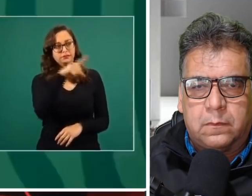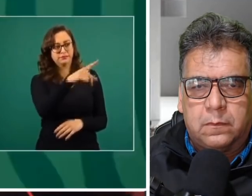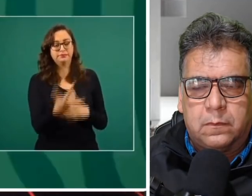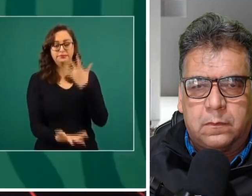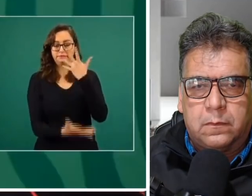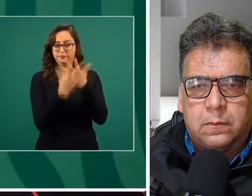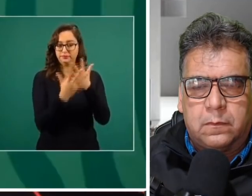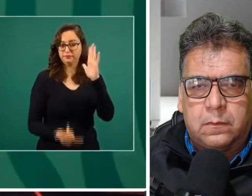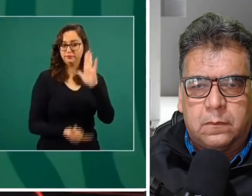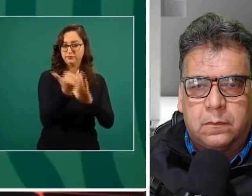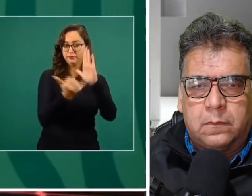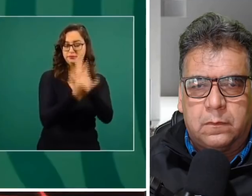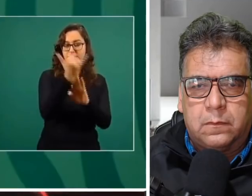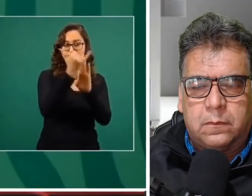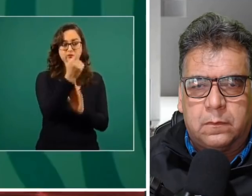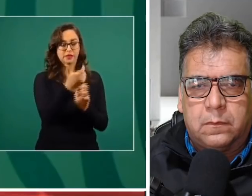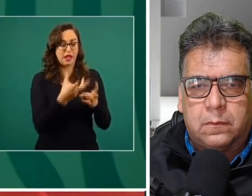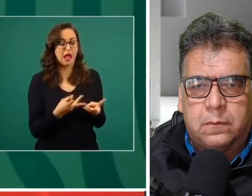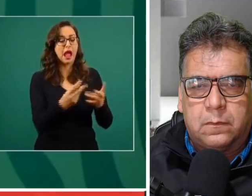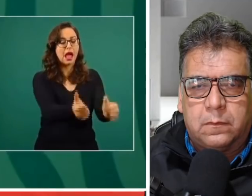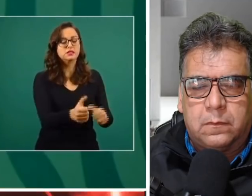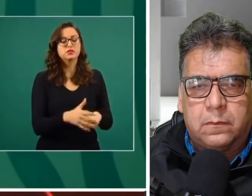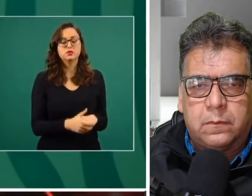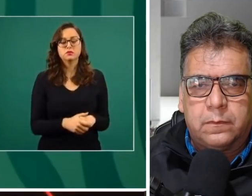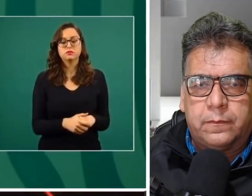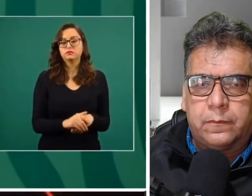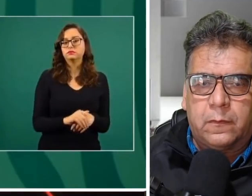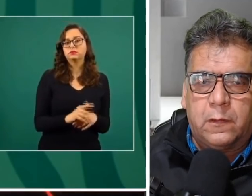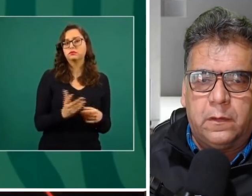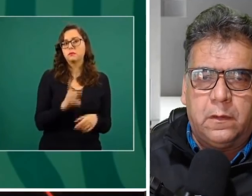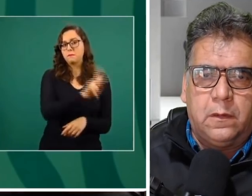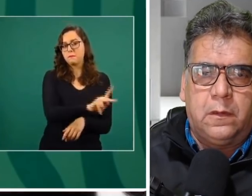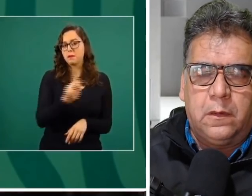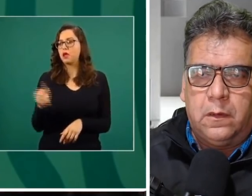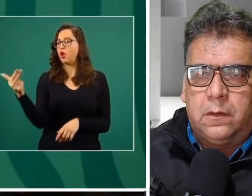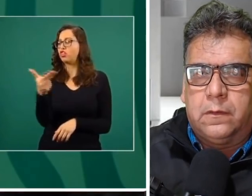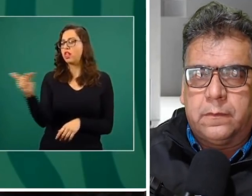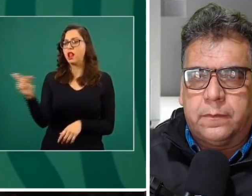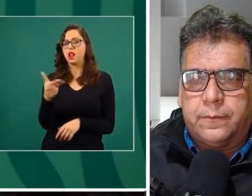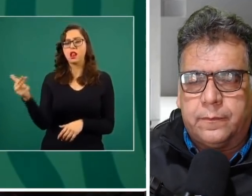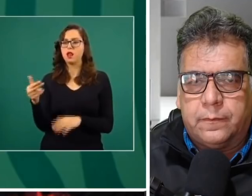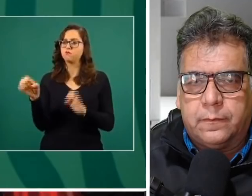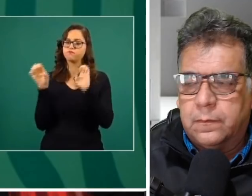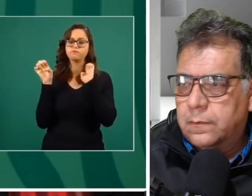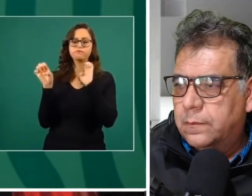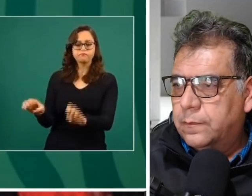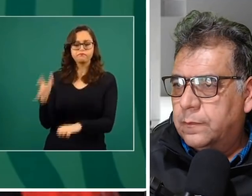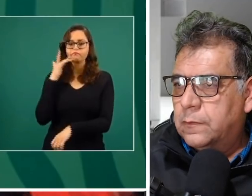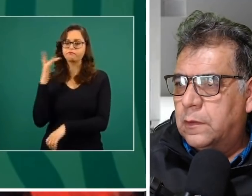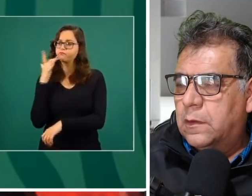es el equivalente a un hotel de gran turismo. Lo que cuesta